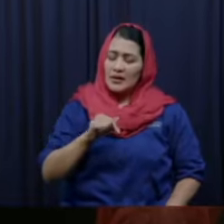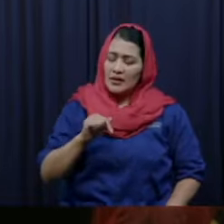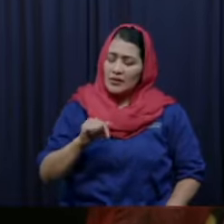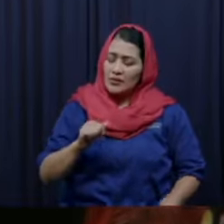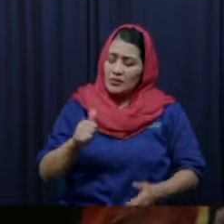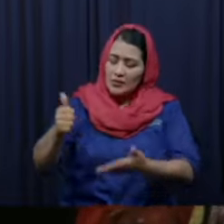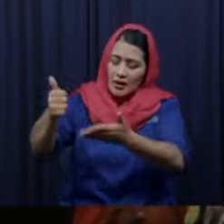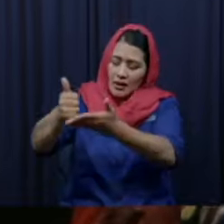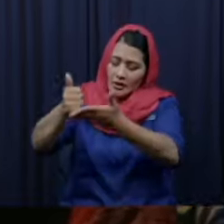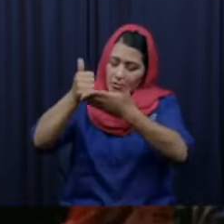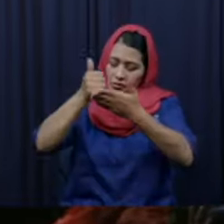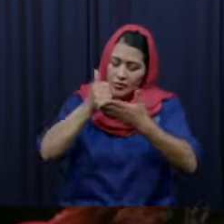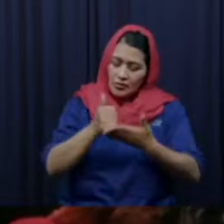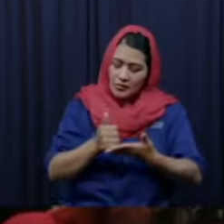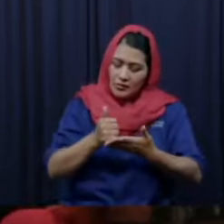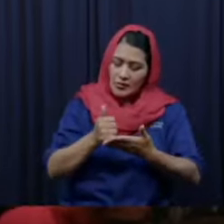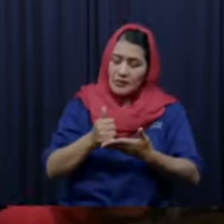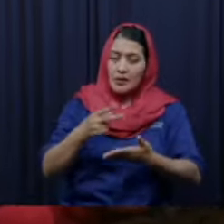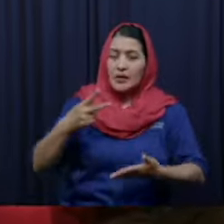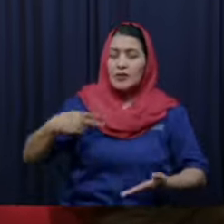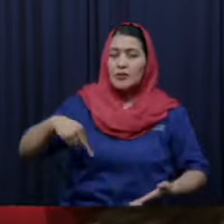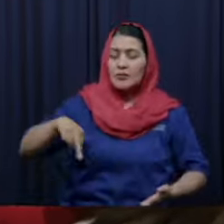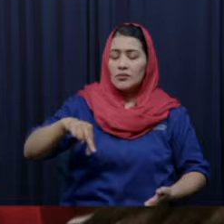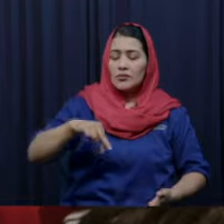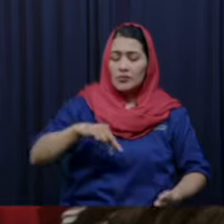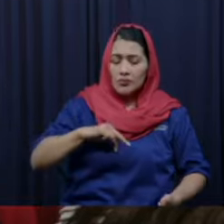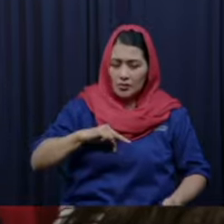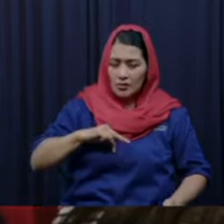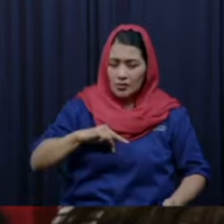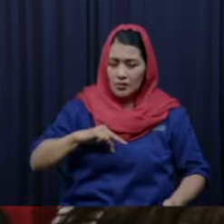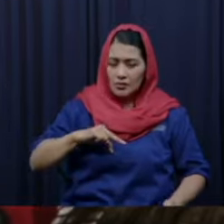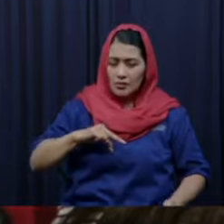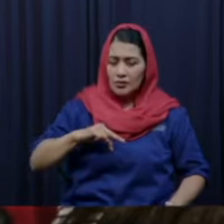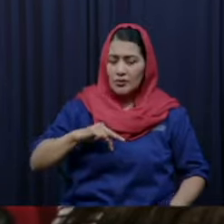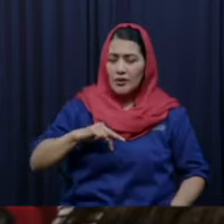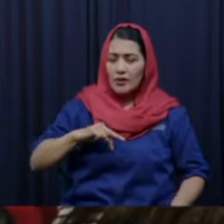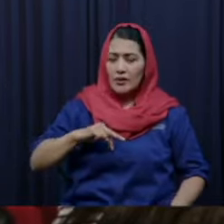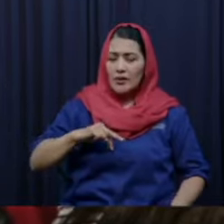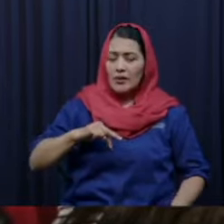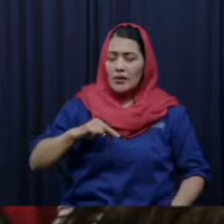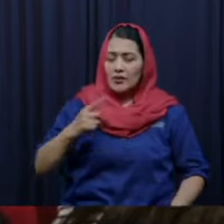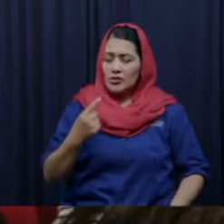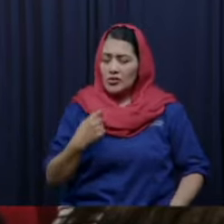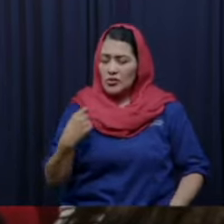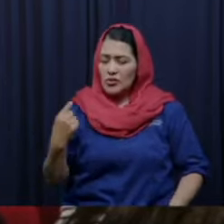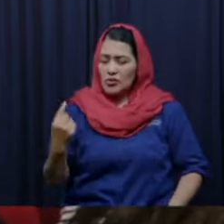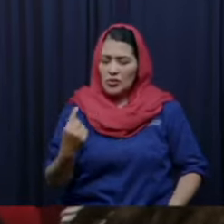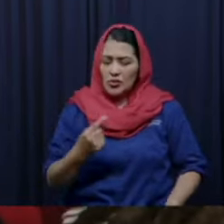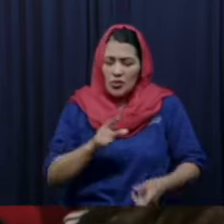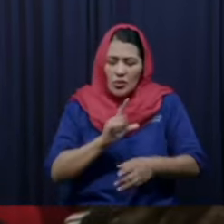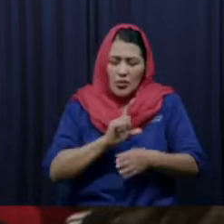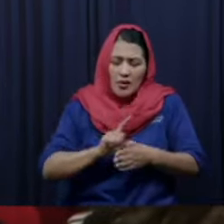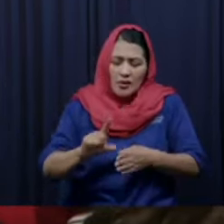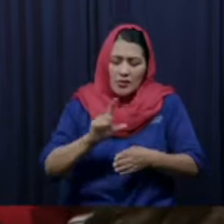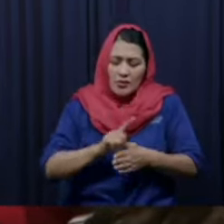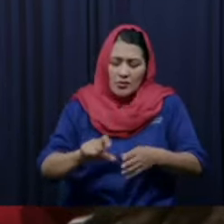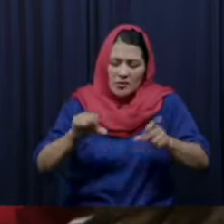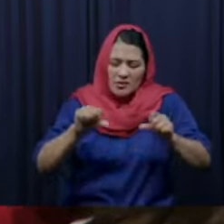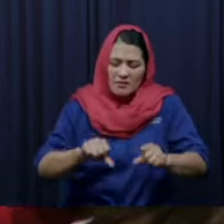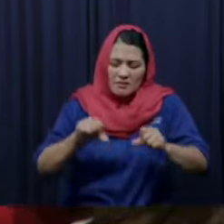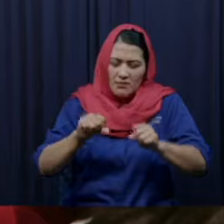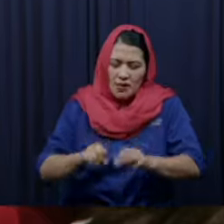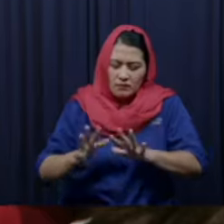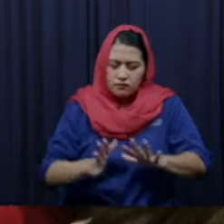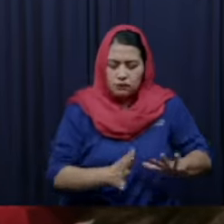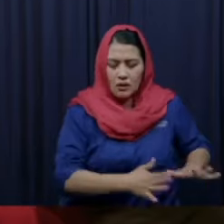en Canaán en la tierra en abundancia para que Señor sean conquistadas esas siete naciones